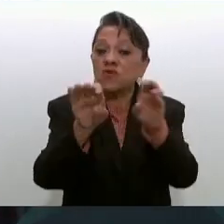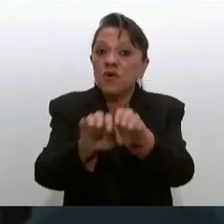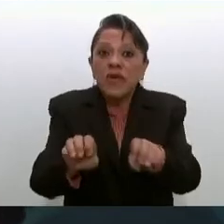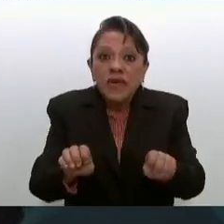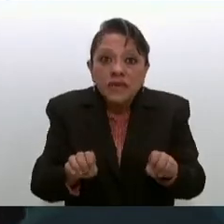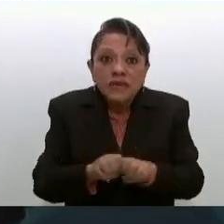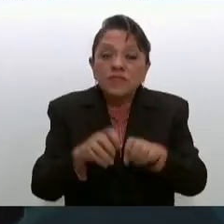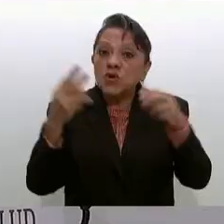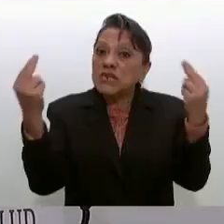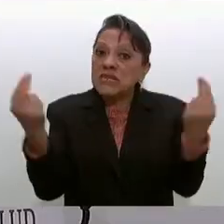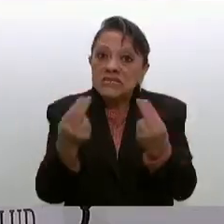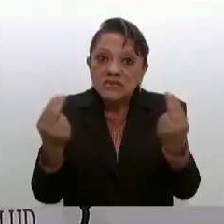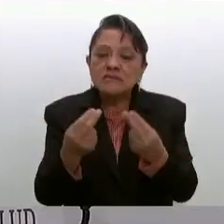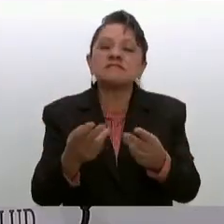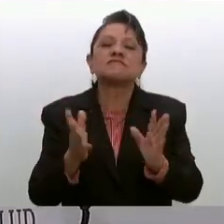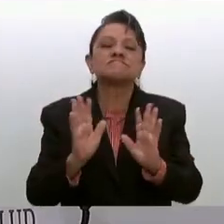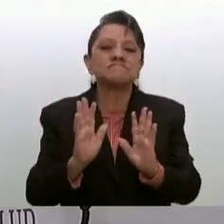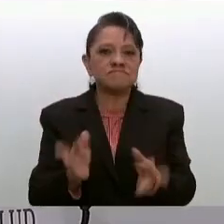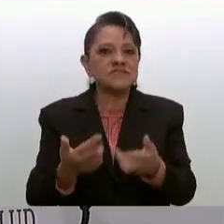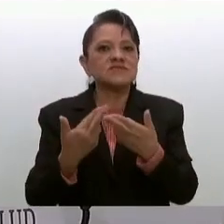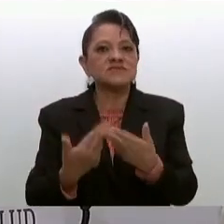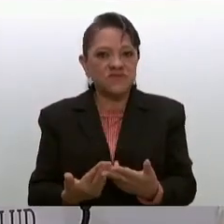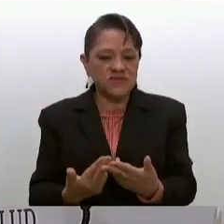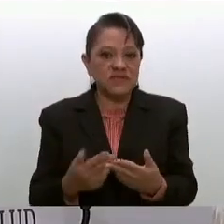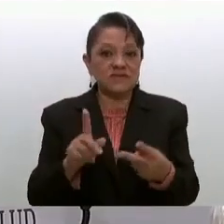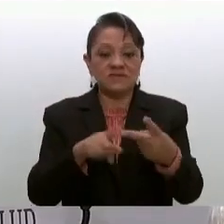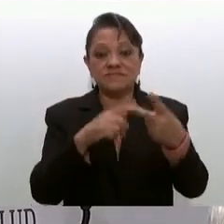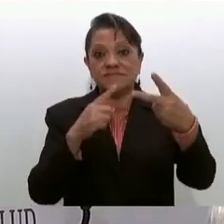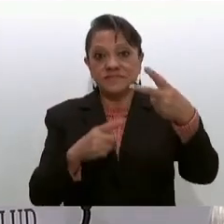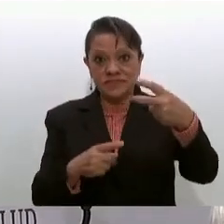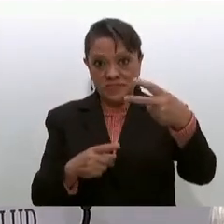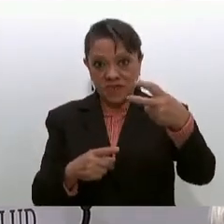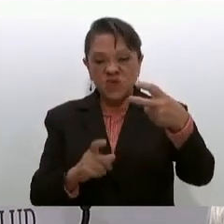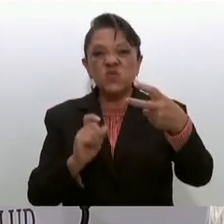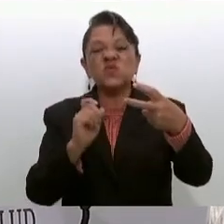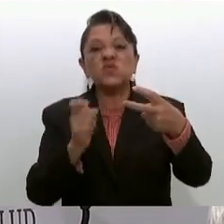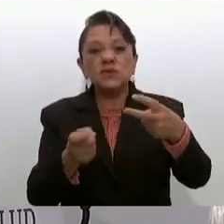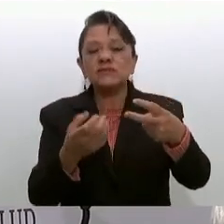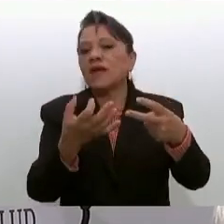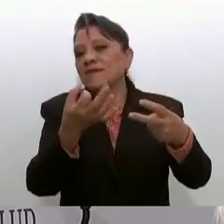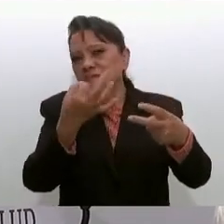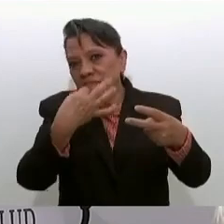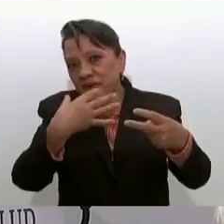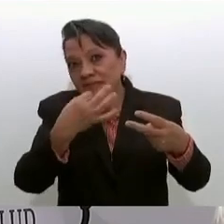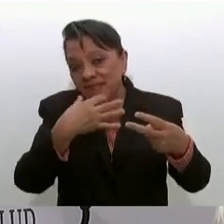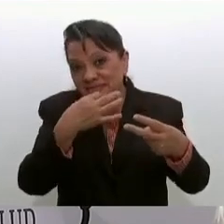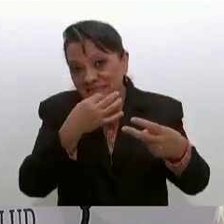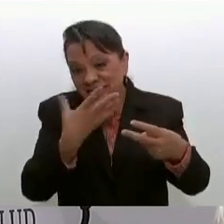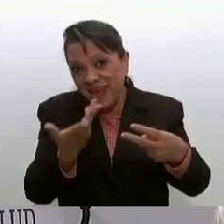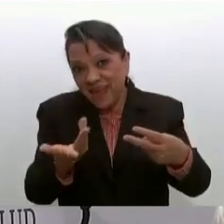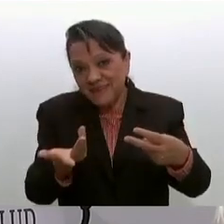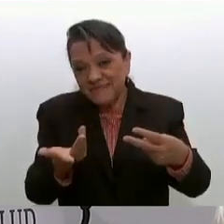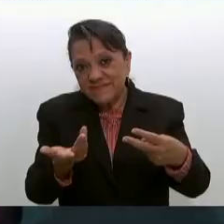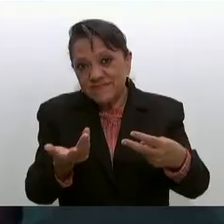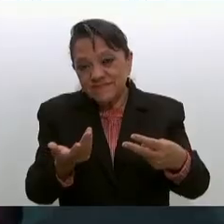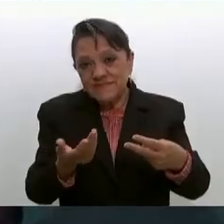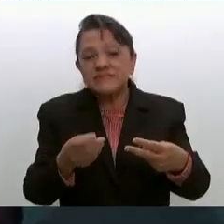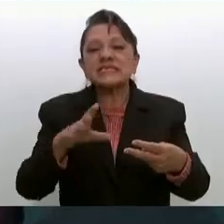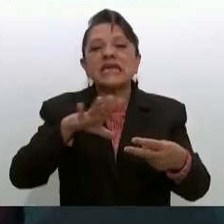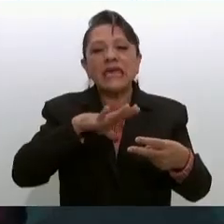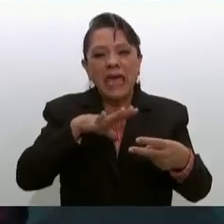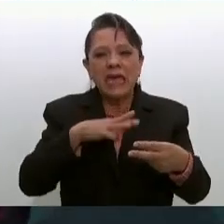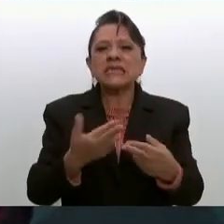necesiten lo segundo son los medicamentos que haya